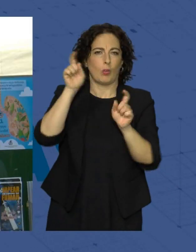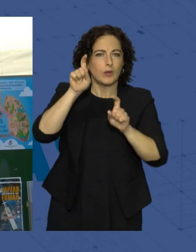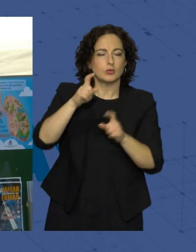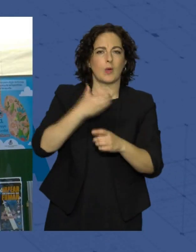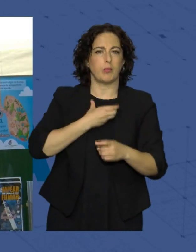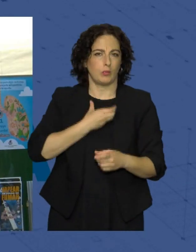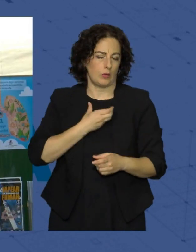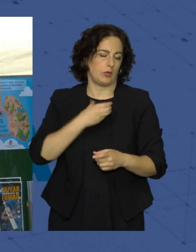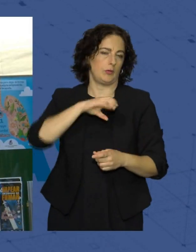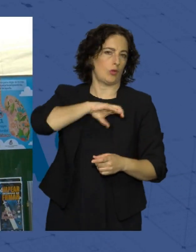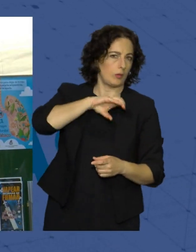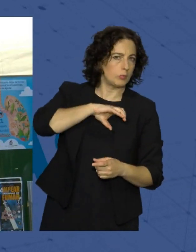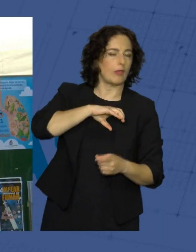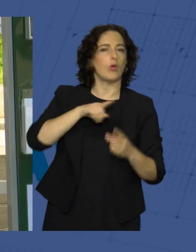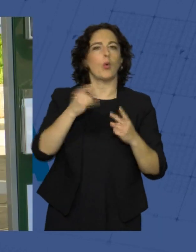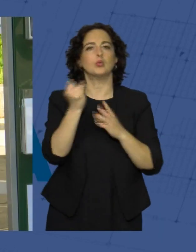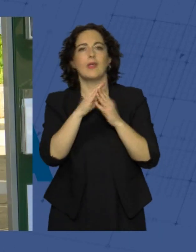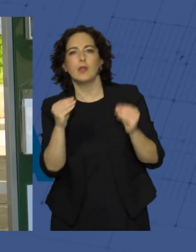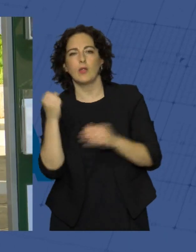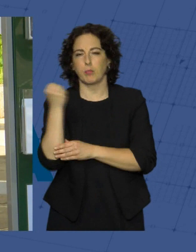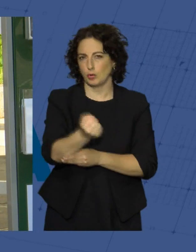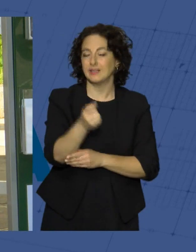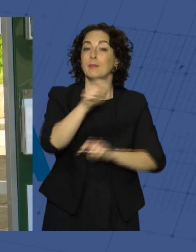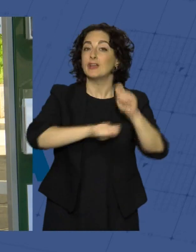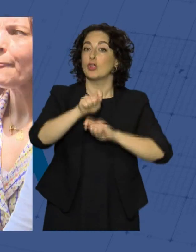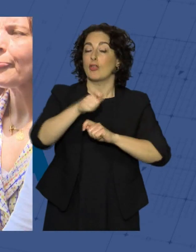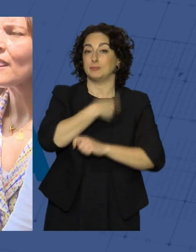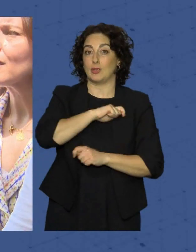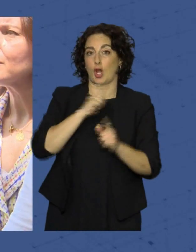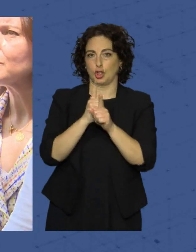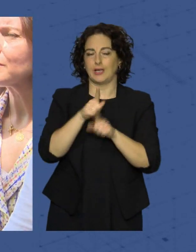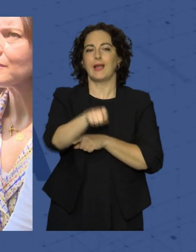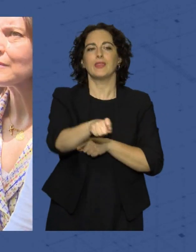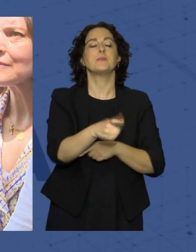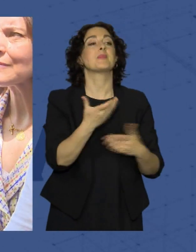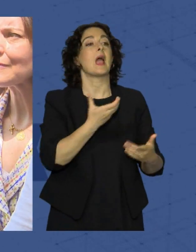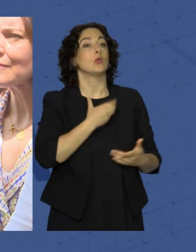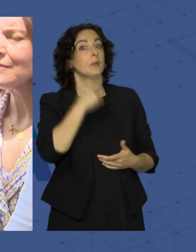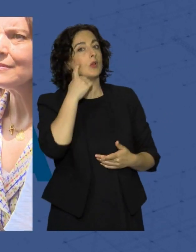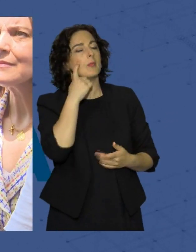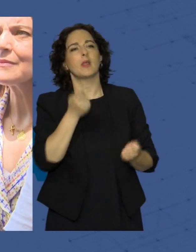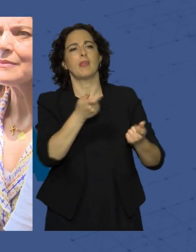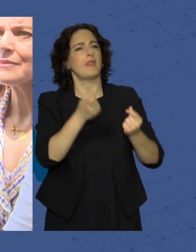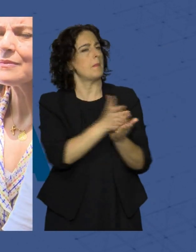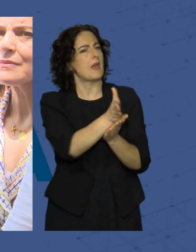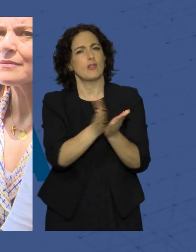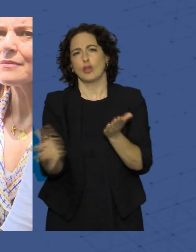Diputación, Junta Andalucía y Asociación Española contra el Cáncer. Desde el Ayuntamiento de Almería pondremos todos los medios que están a nuestro alcance